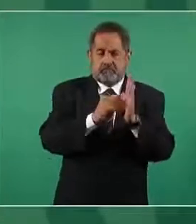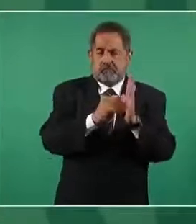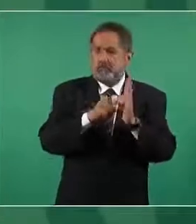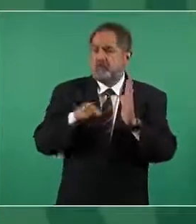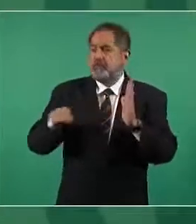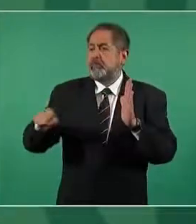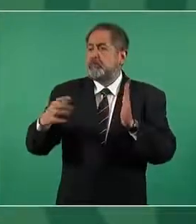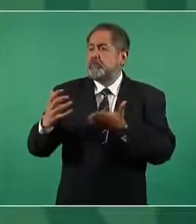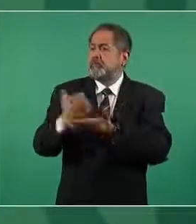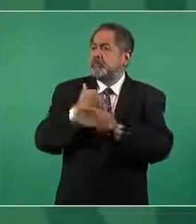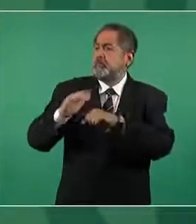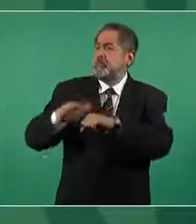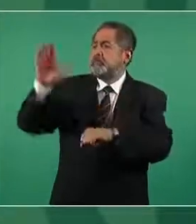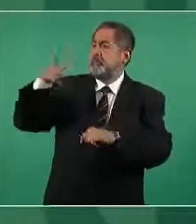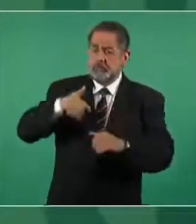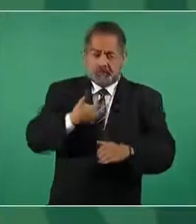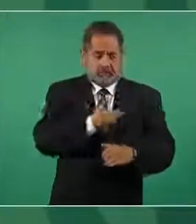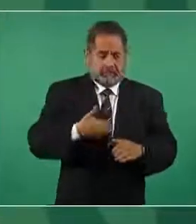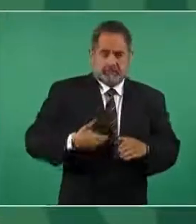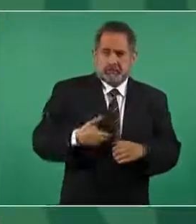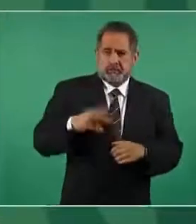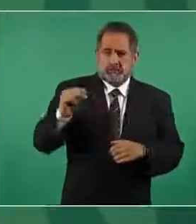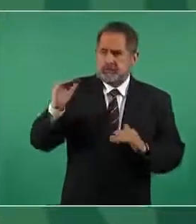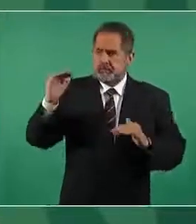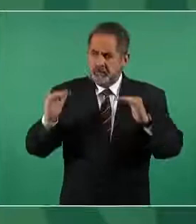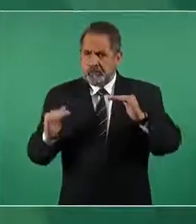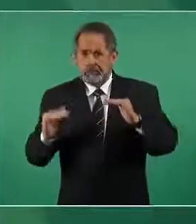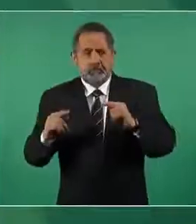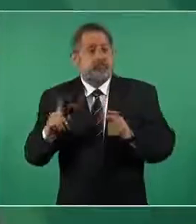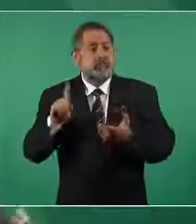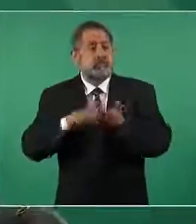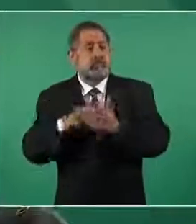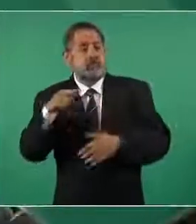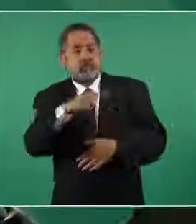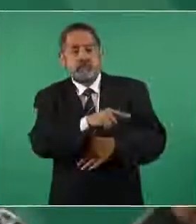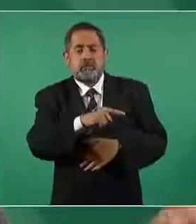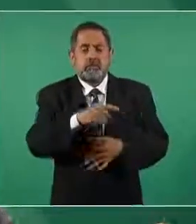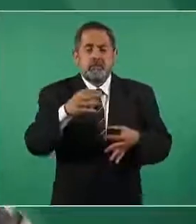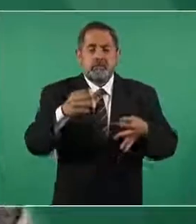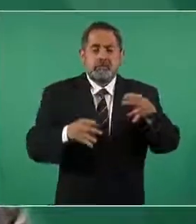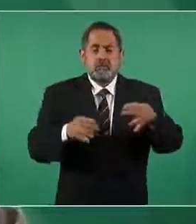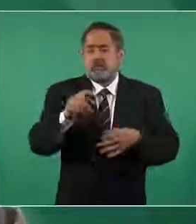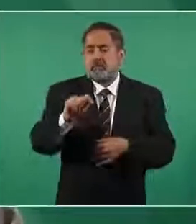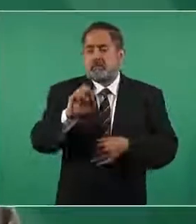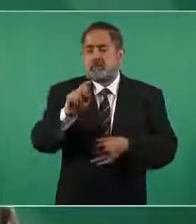presidente los del Poder Judicial los del INE